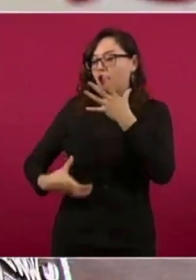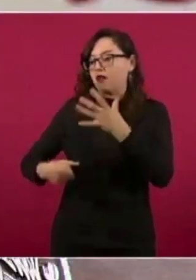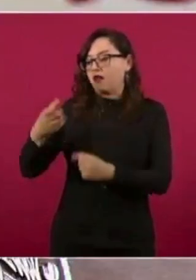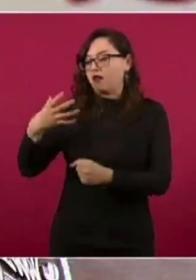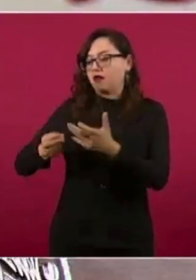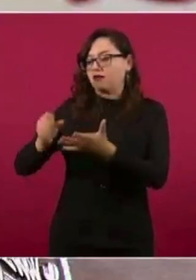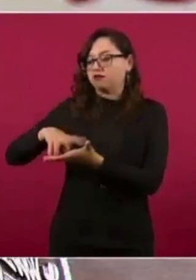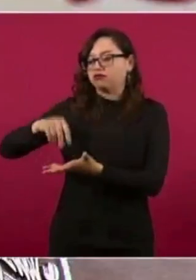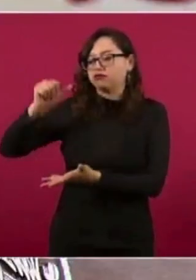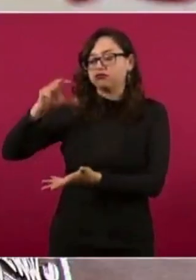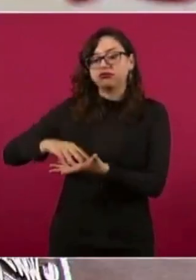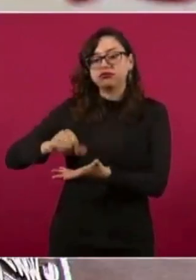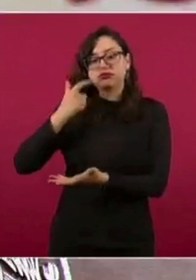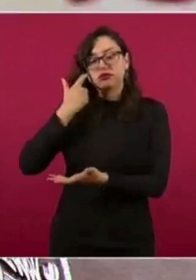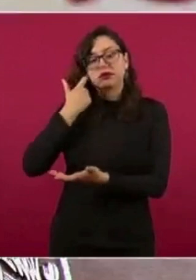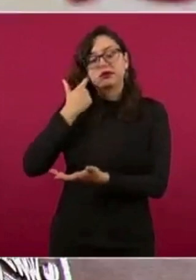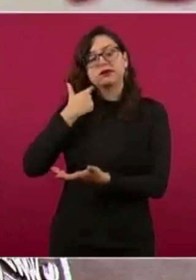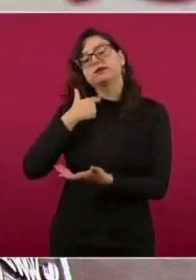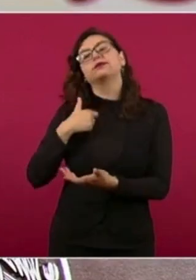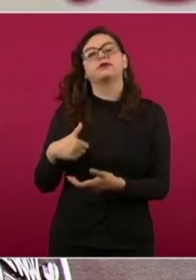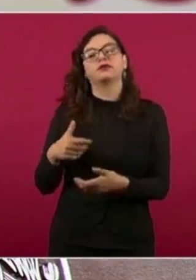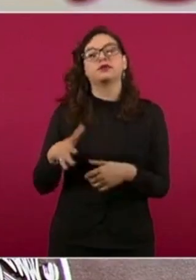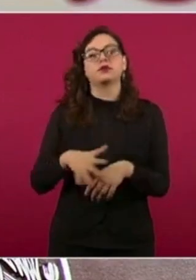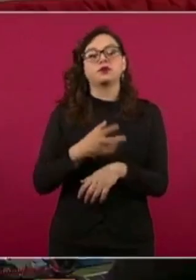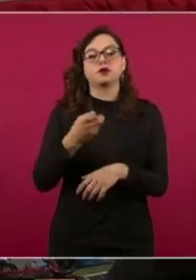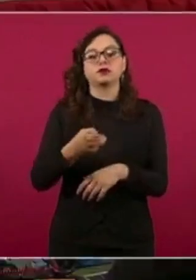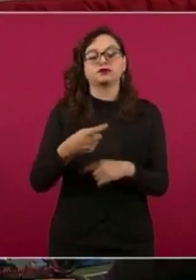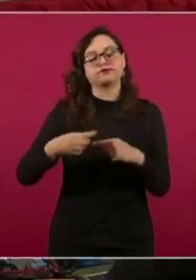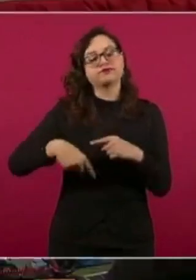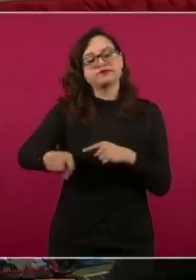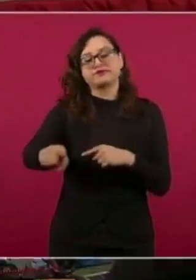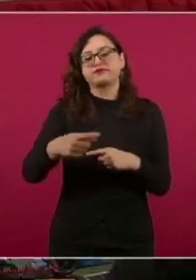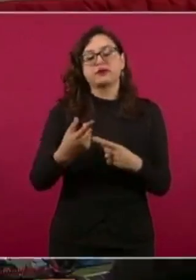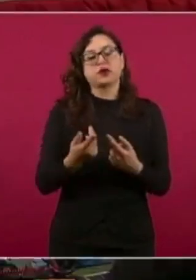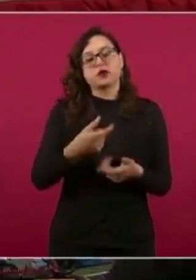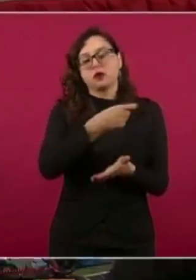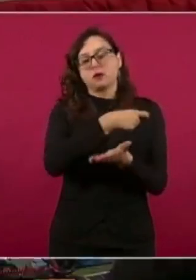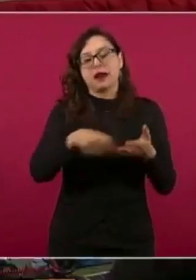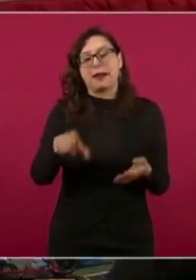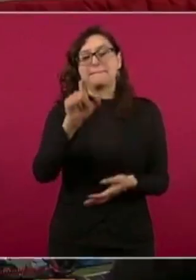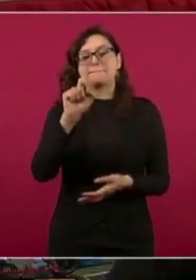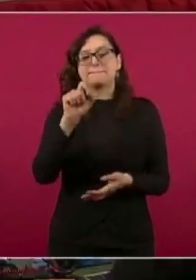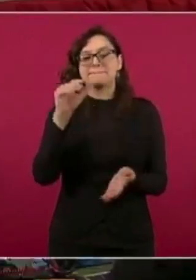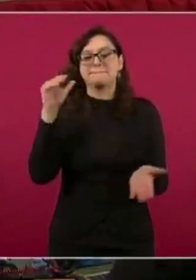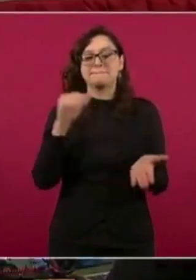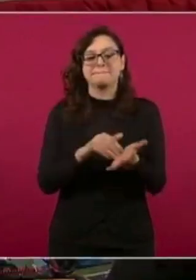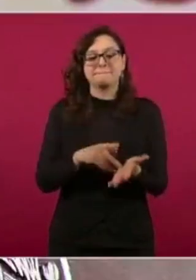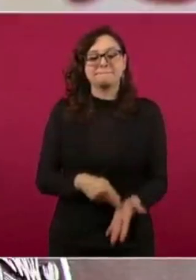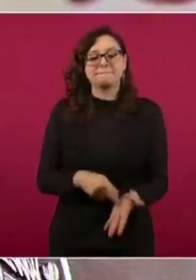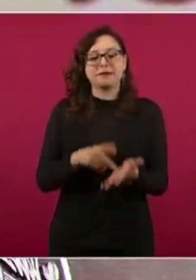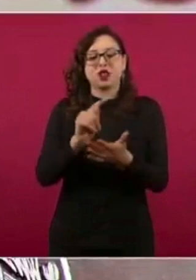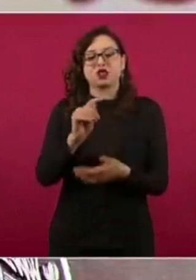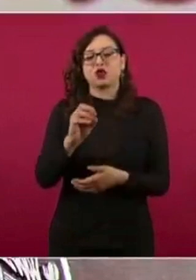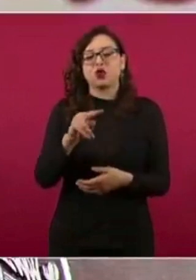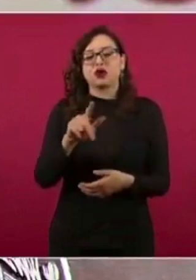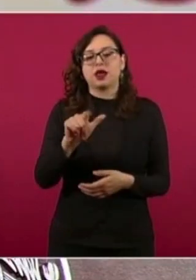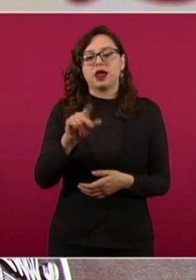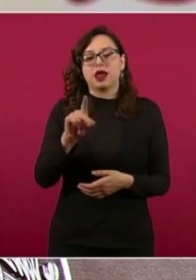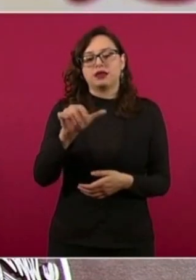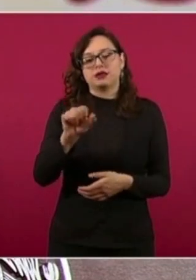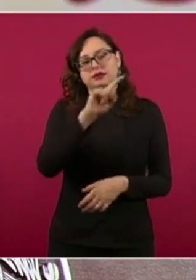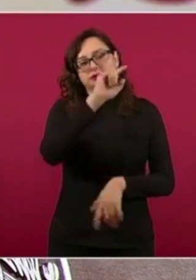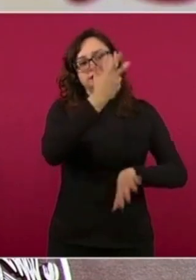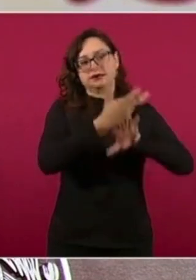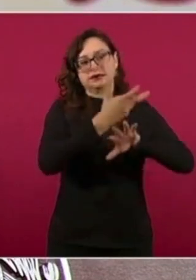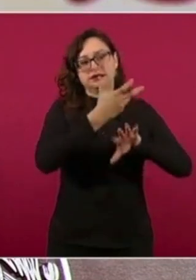consumidor, vamos a adquirir 20 mil toneladas este fin de año en este acuerdo con Estados Unidos y factiblemente 30